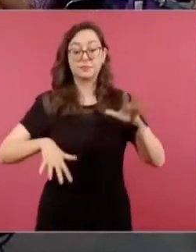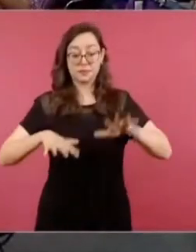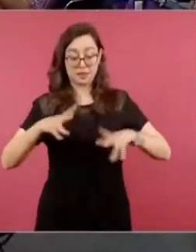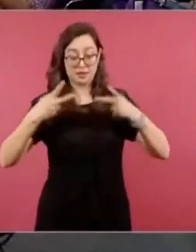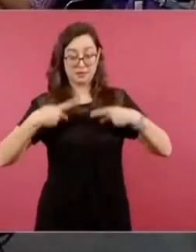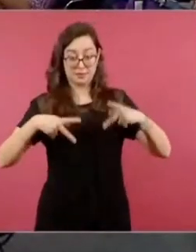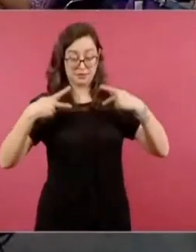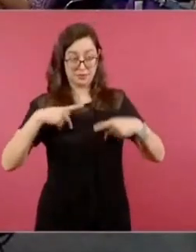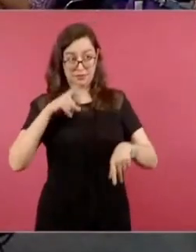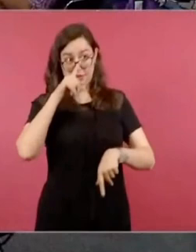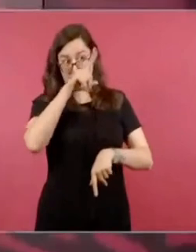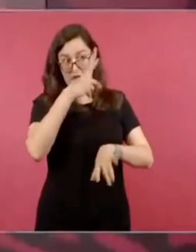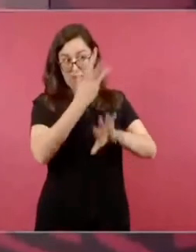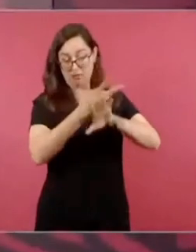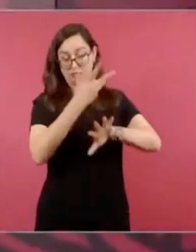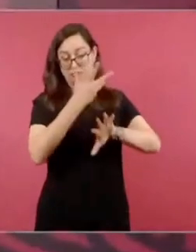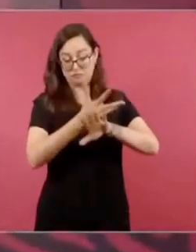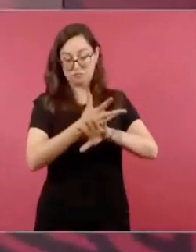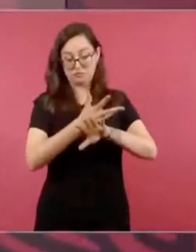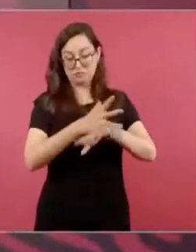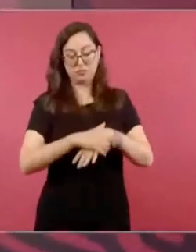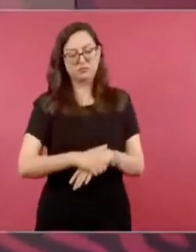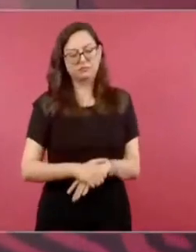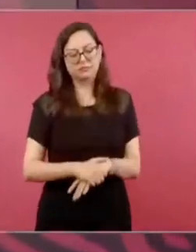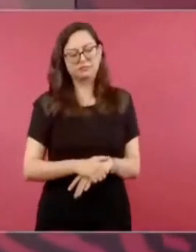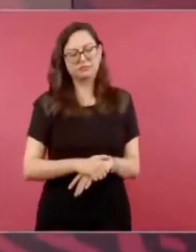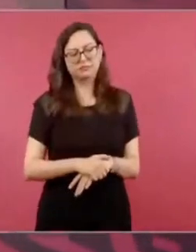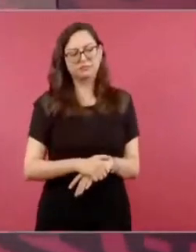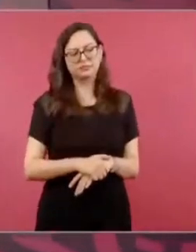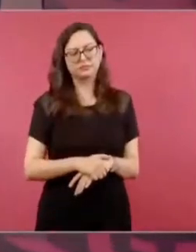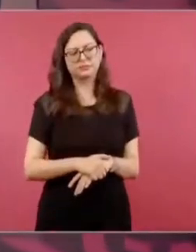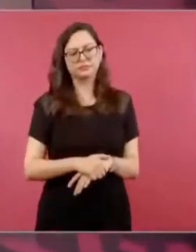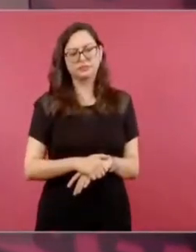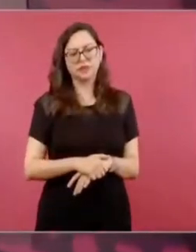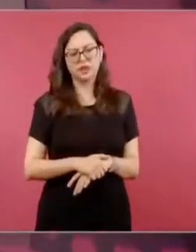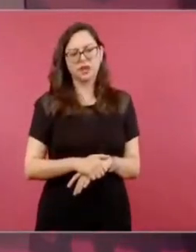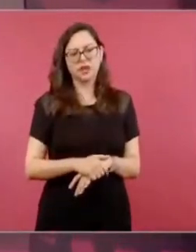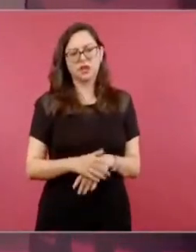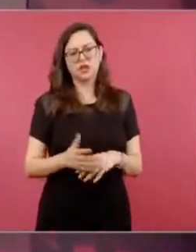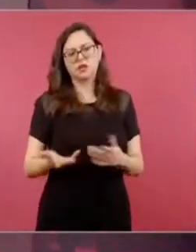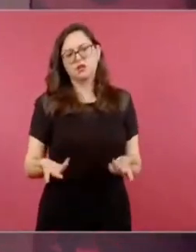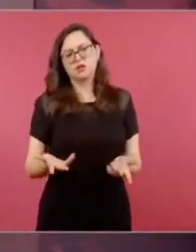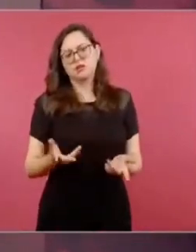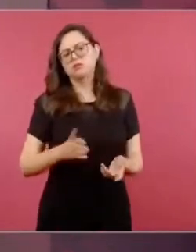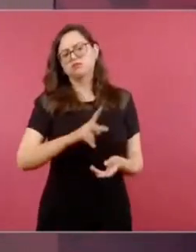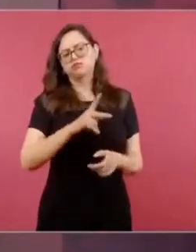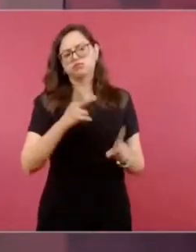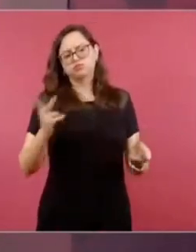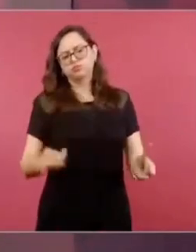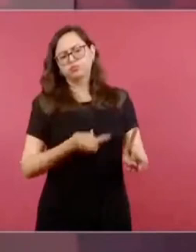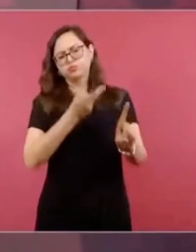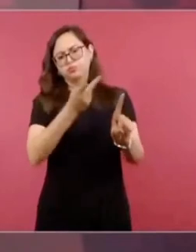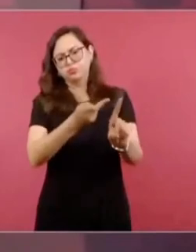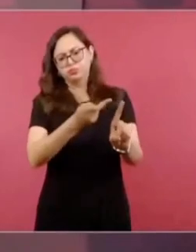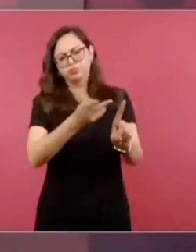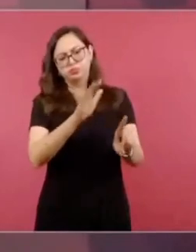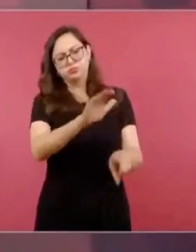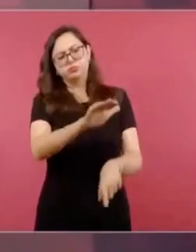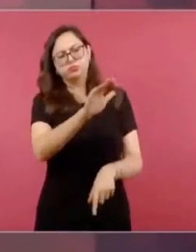estadounidense, a un ciudadano, sobre si los